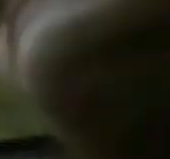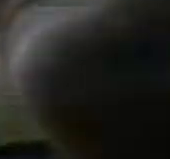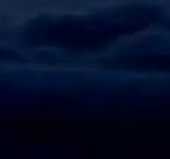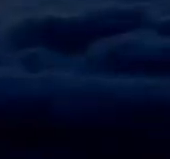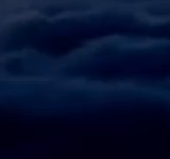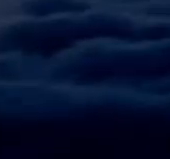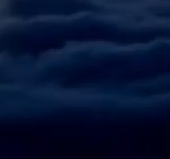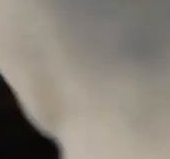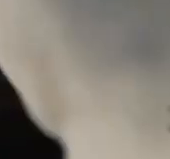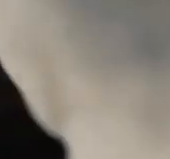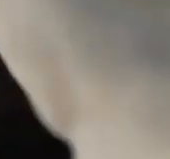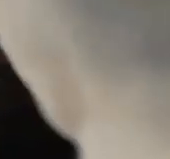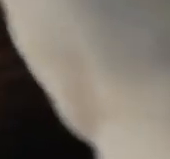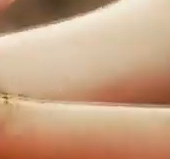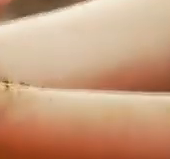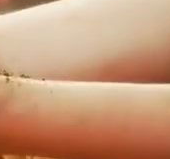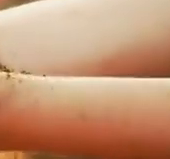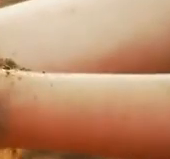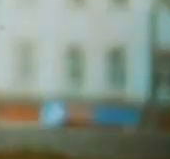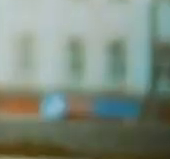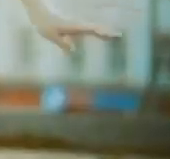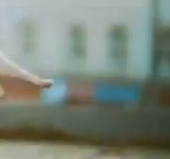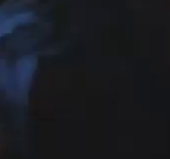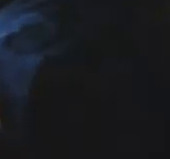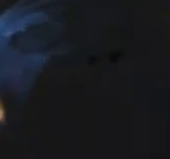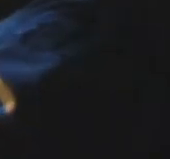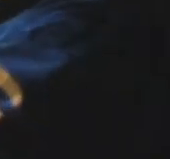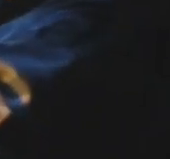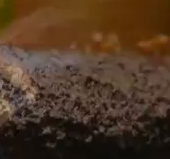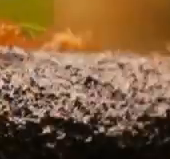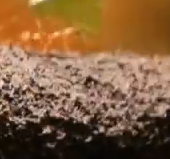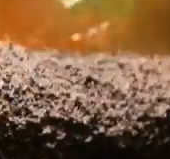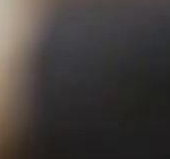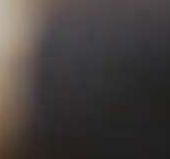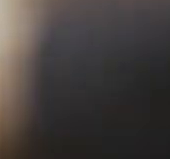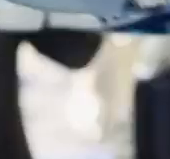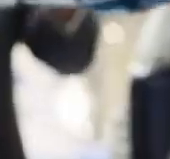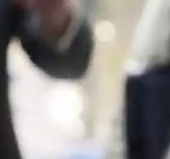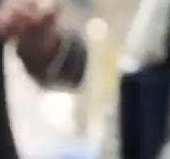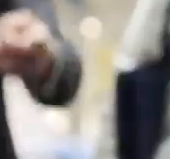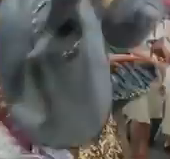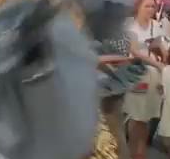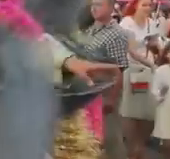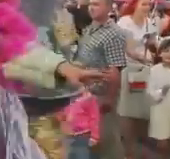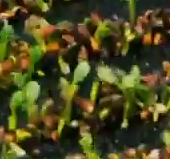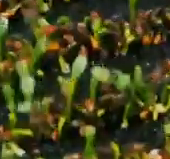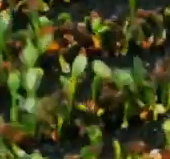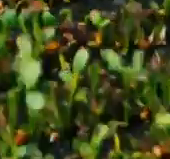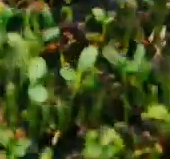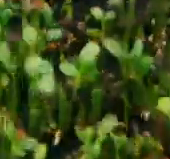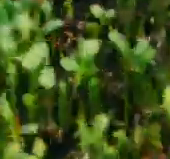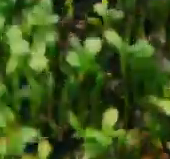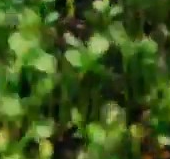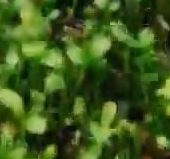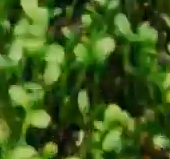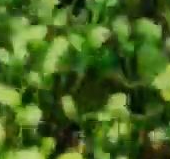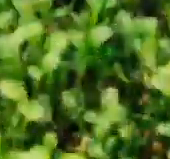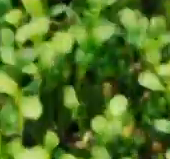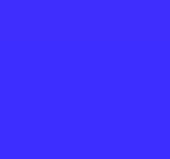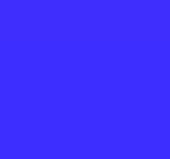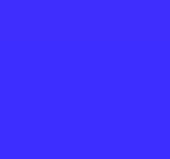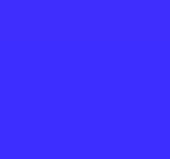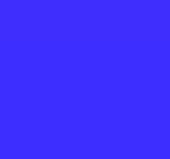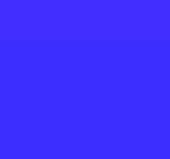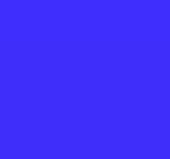sueños. Nuestro lugar para cuidar. Nuestro espacio para transformar. Chile. Nuestro rincón para crear.